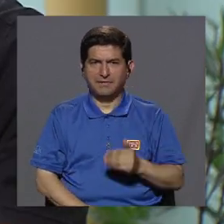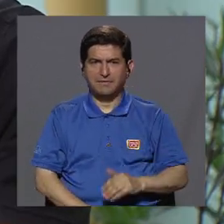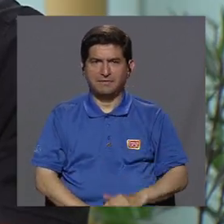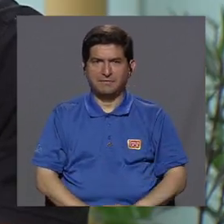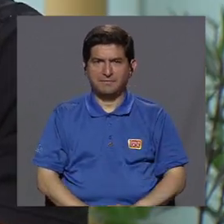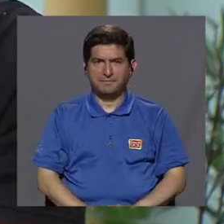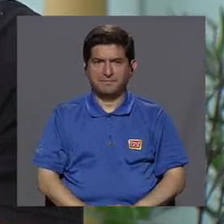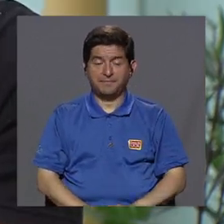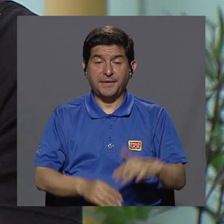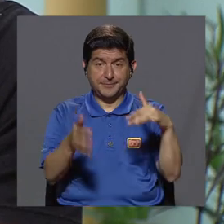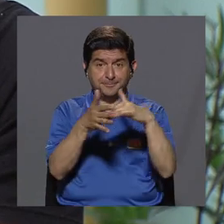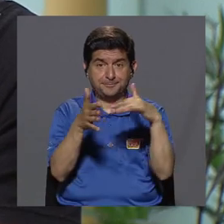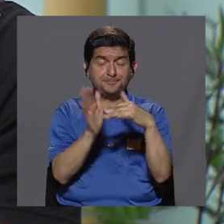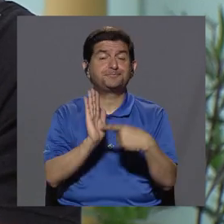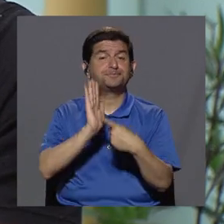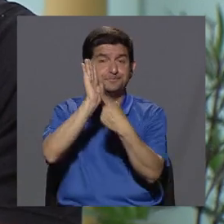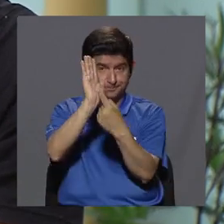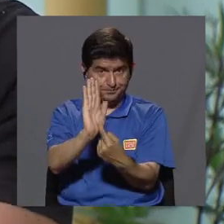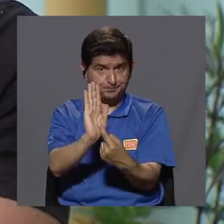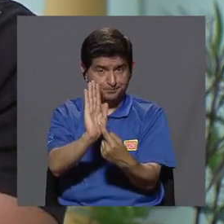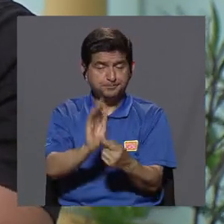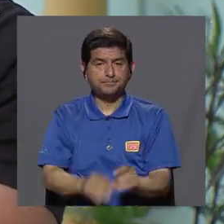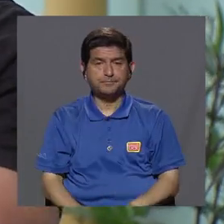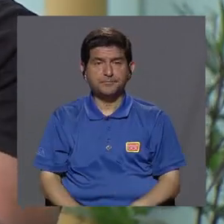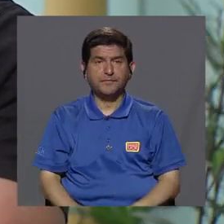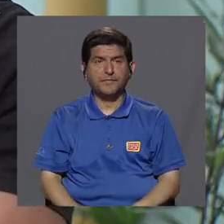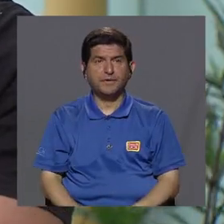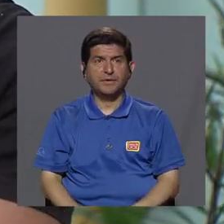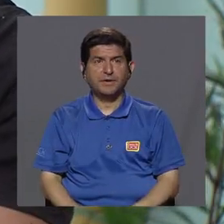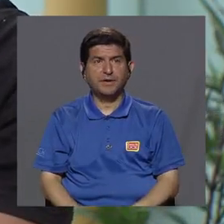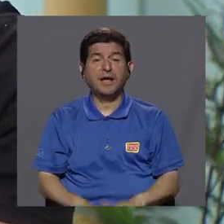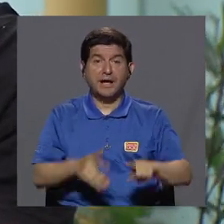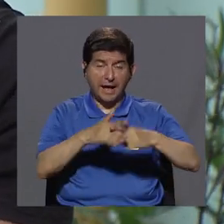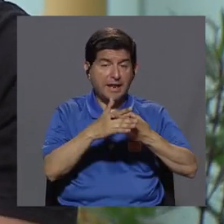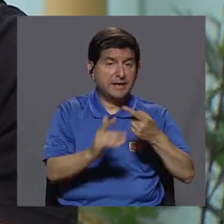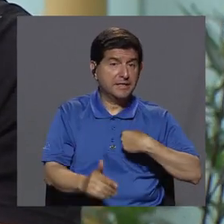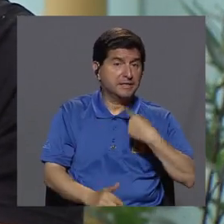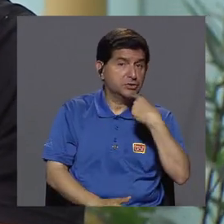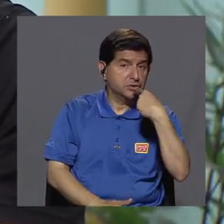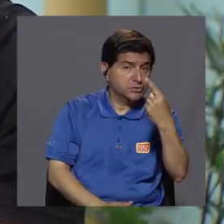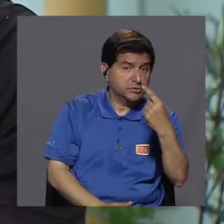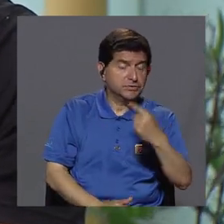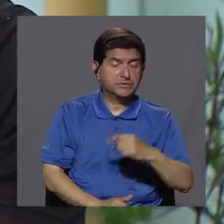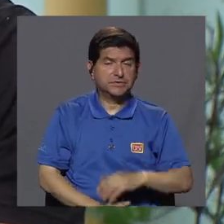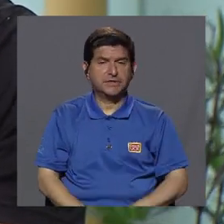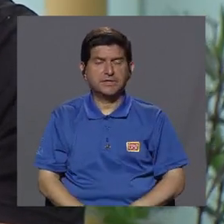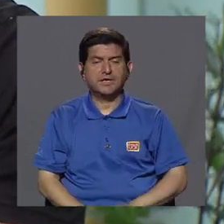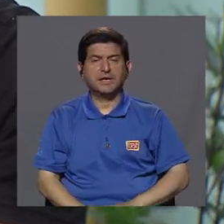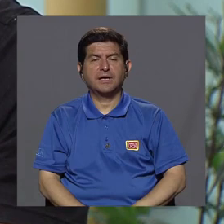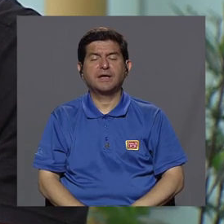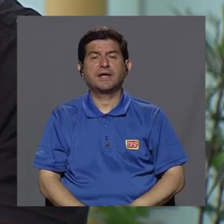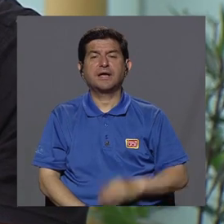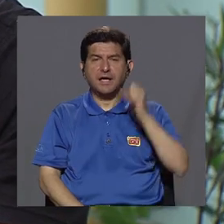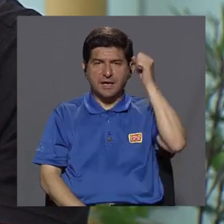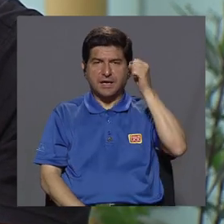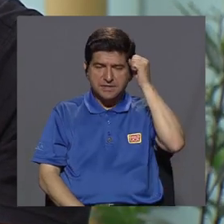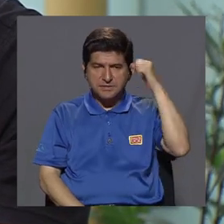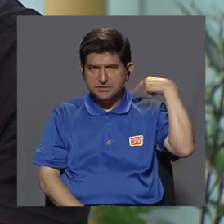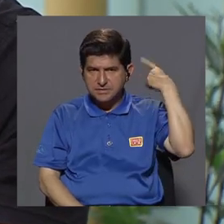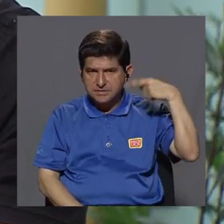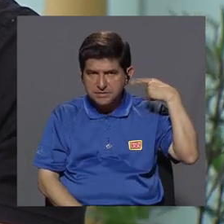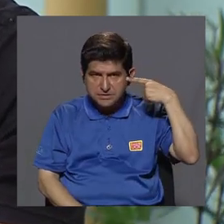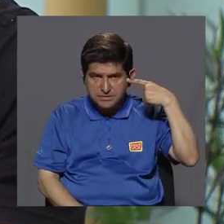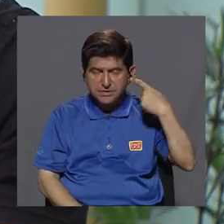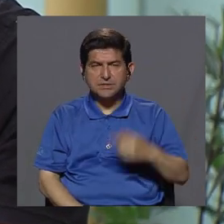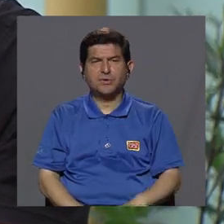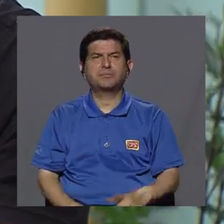hay estudios donde demuestran, bueno, al inicio conversamos que un síndrome demencial es,